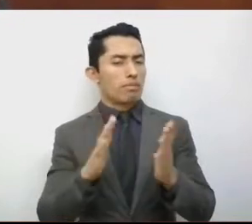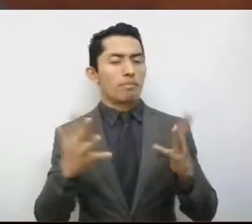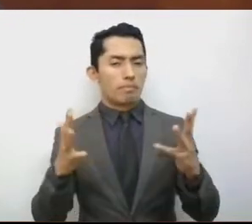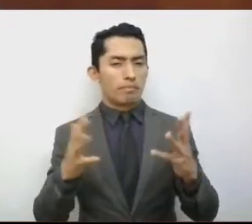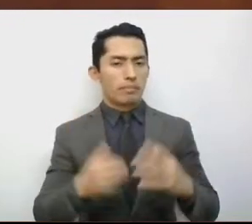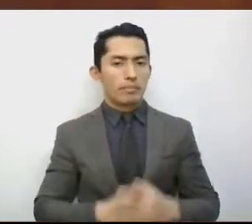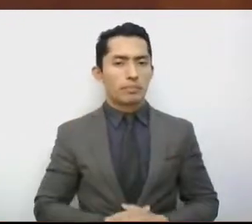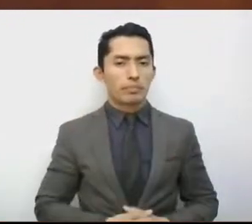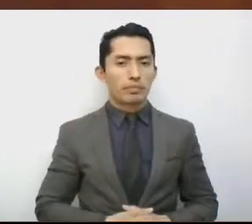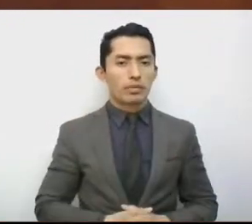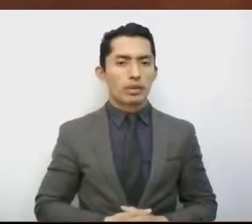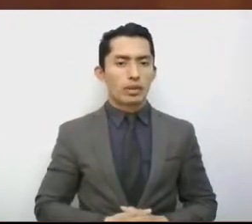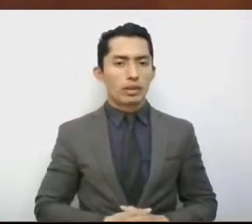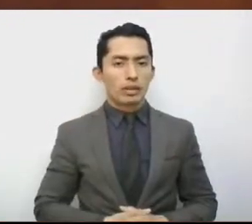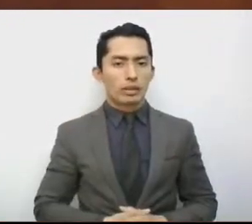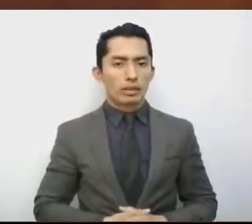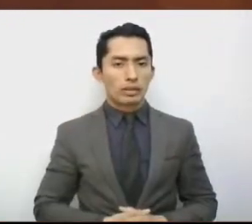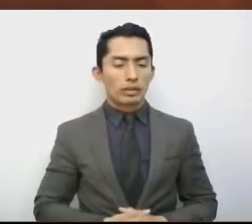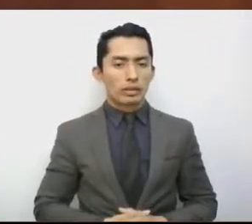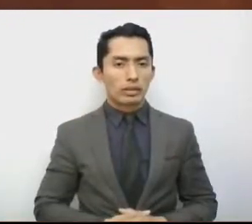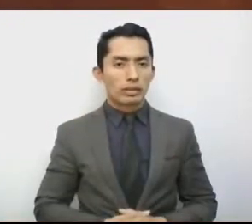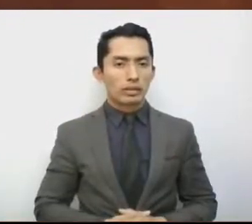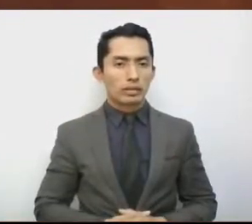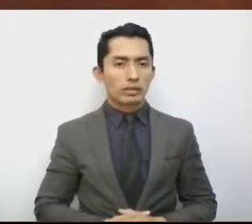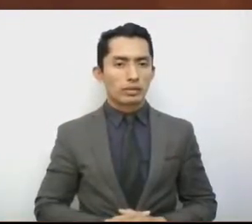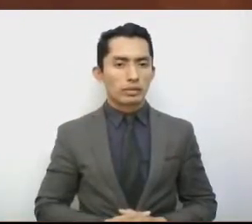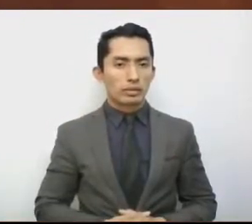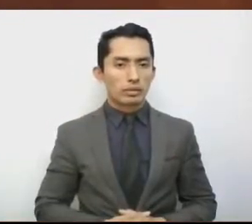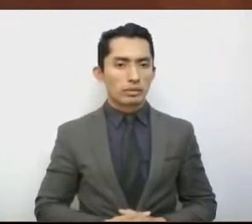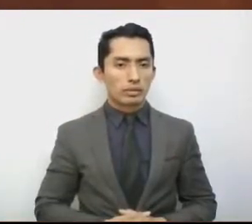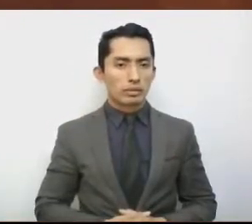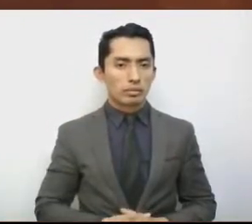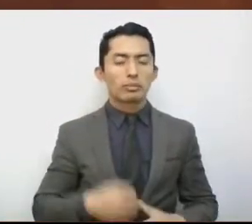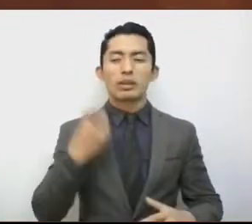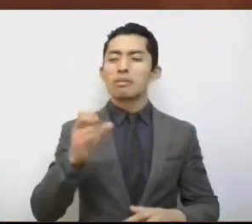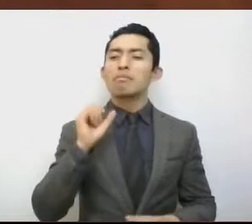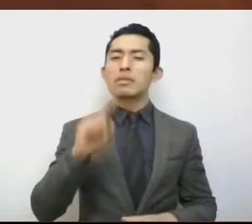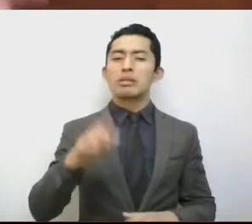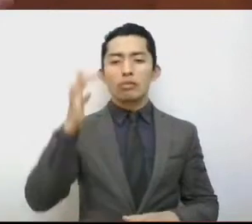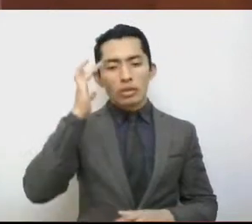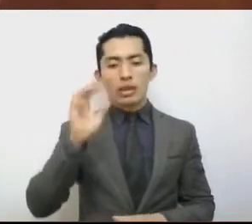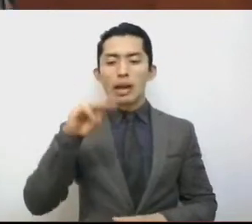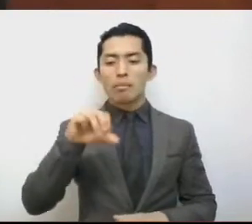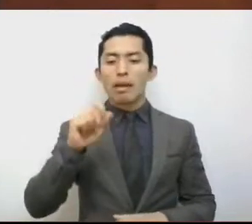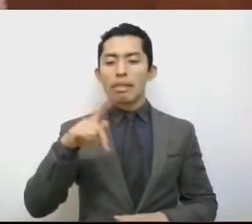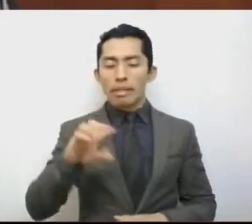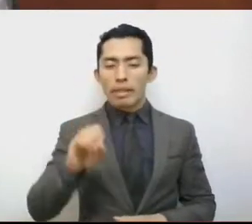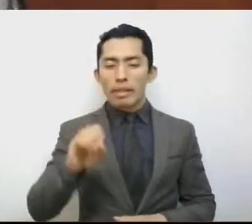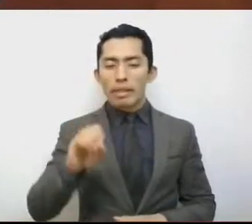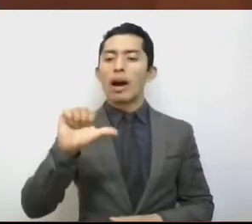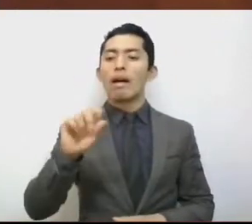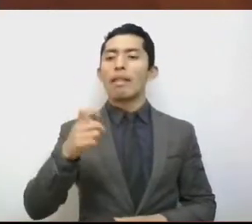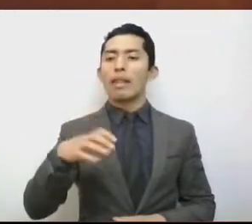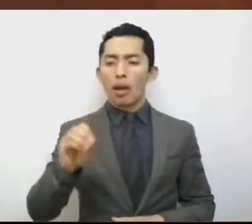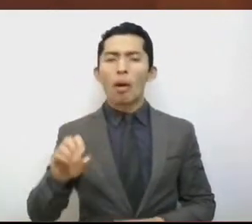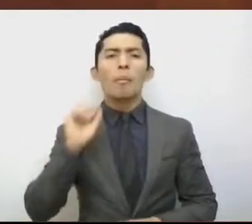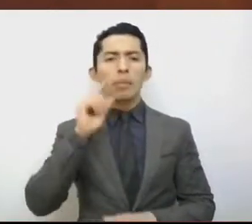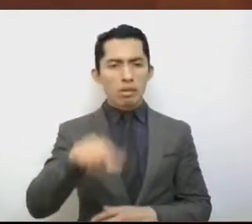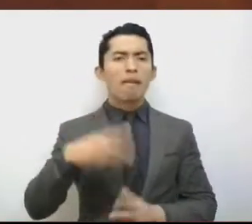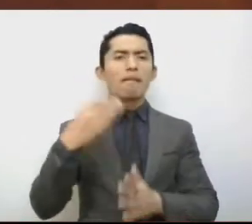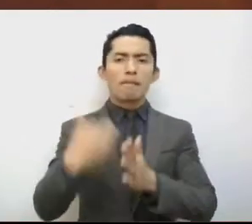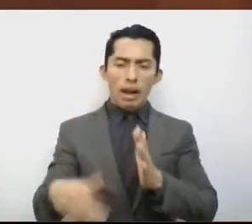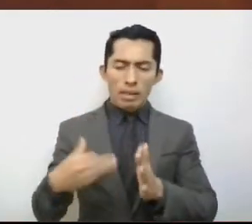Y seguramente, así como San Mateo Atenco, faltan algunos otros muchos